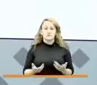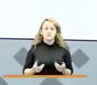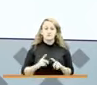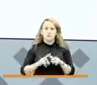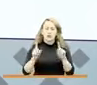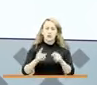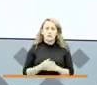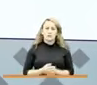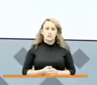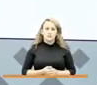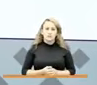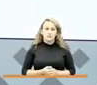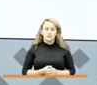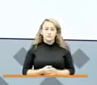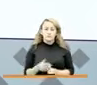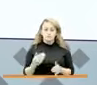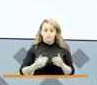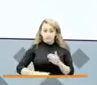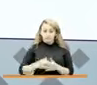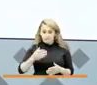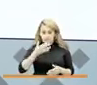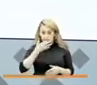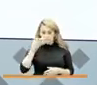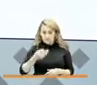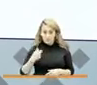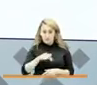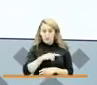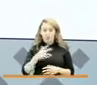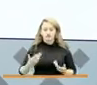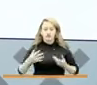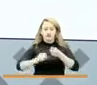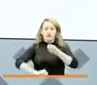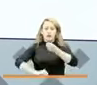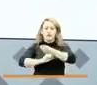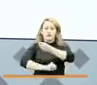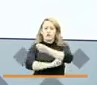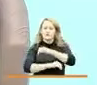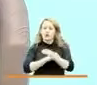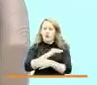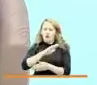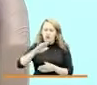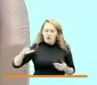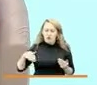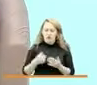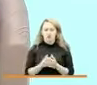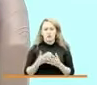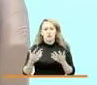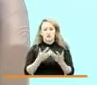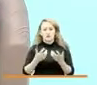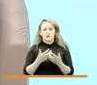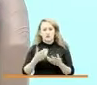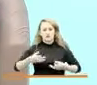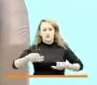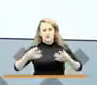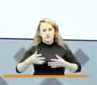empezamos de verdad a fortalecer todo el sistema de seguridad social.